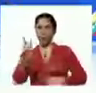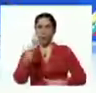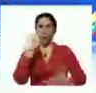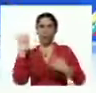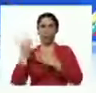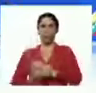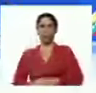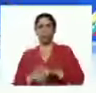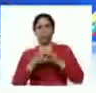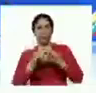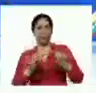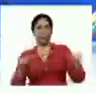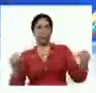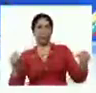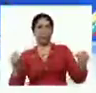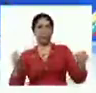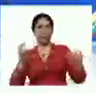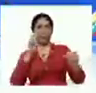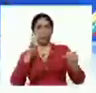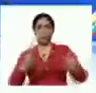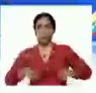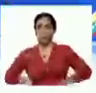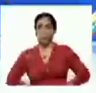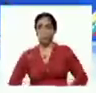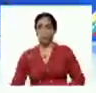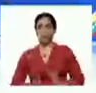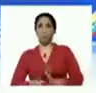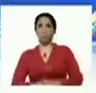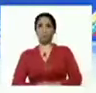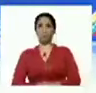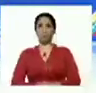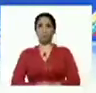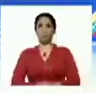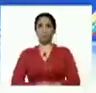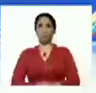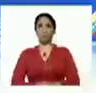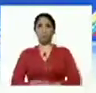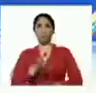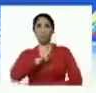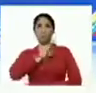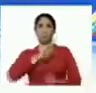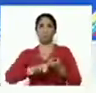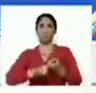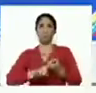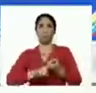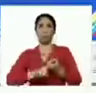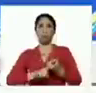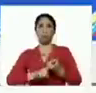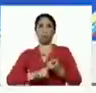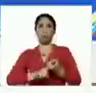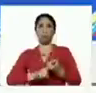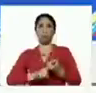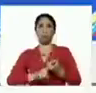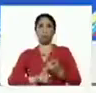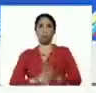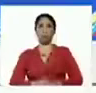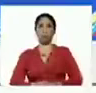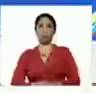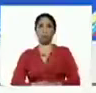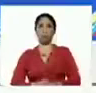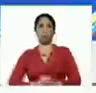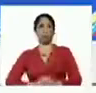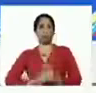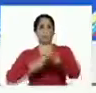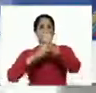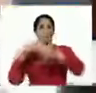La tierra que vio nacer Asilia Flores, primera combatiente, lideresa